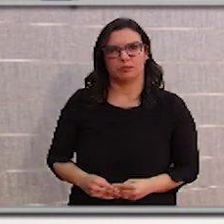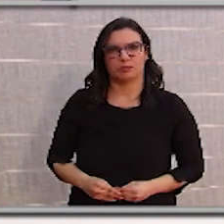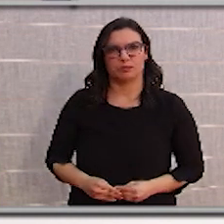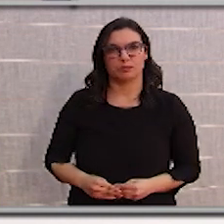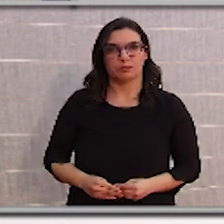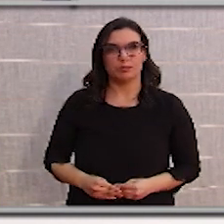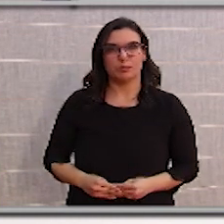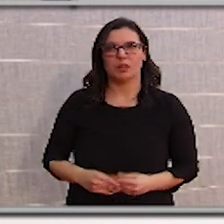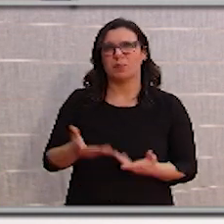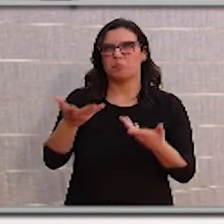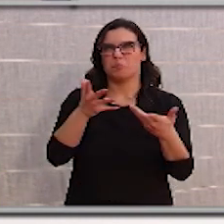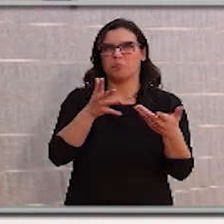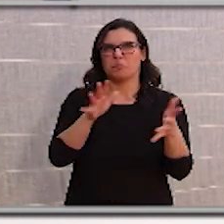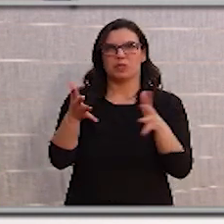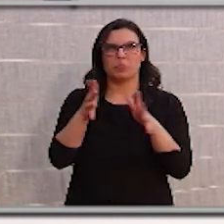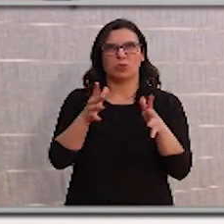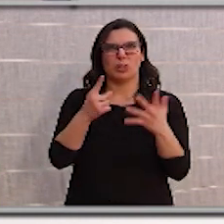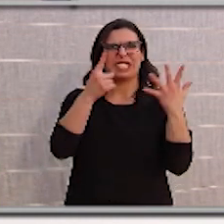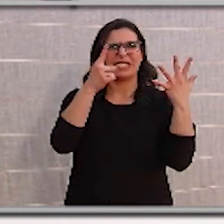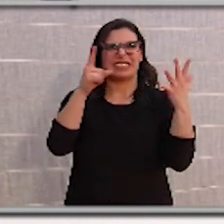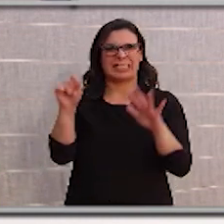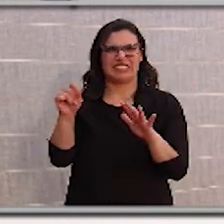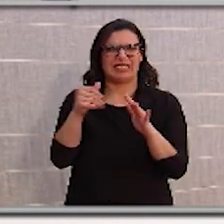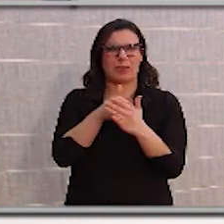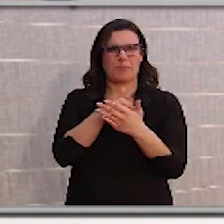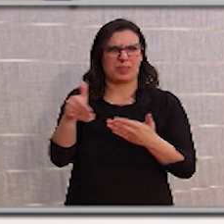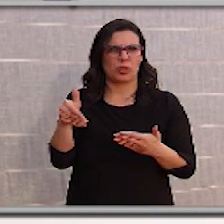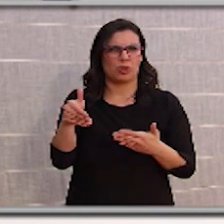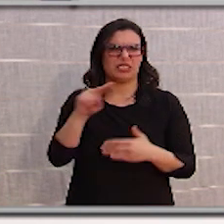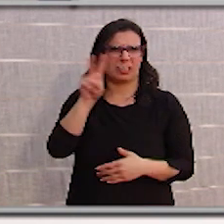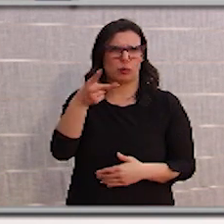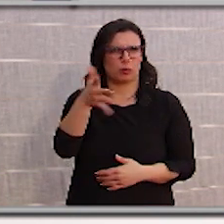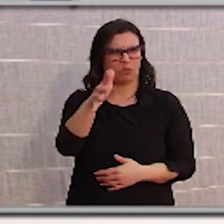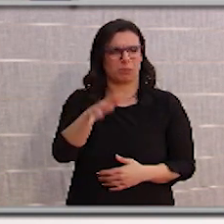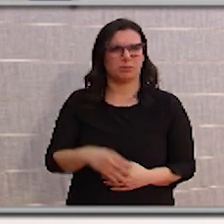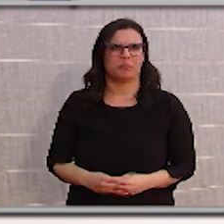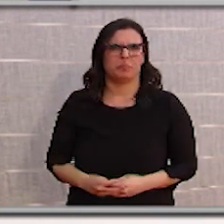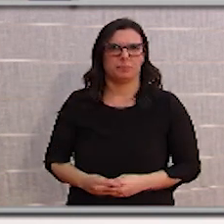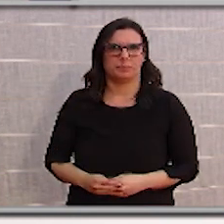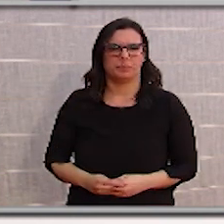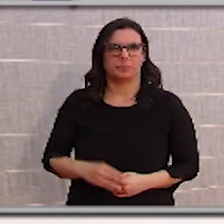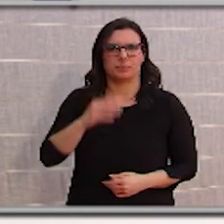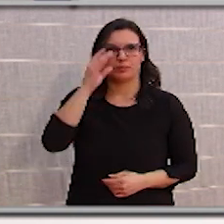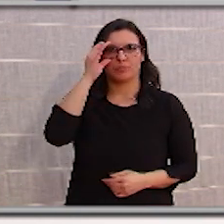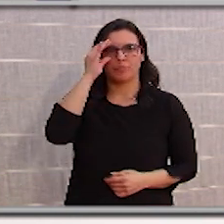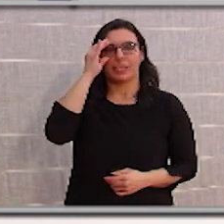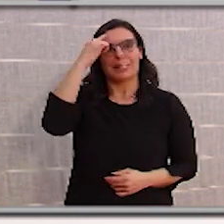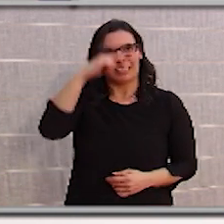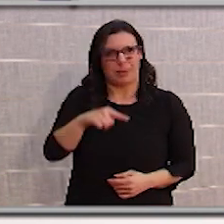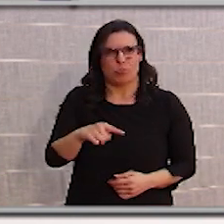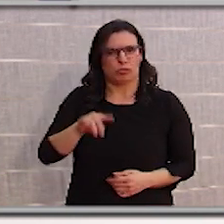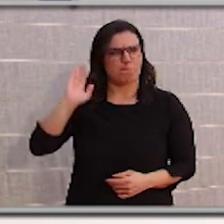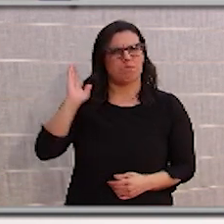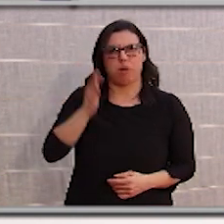Me parece que es alrededor de un impacto de unos 60 millones de euros. Somos conscientes del impacto